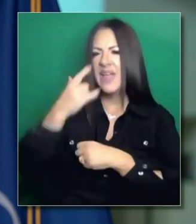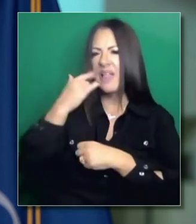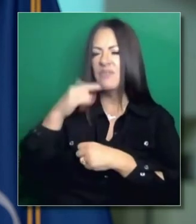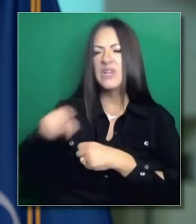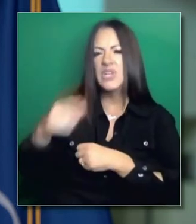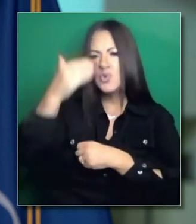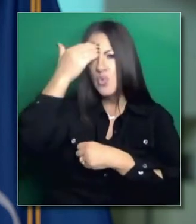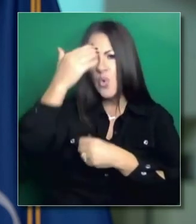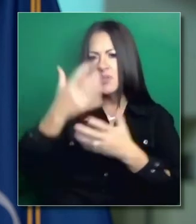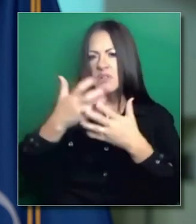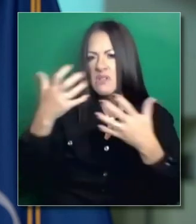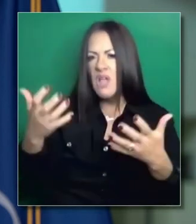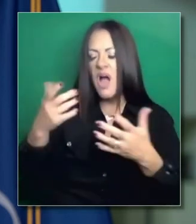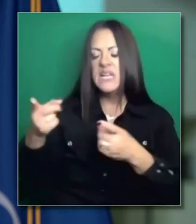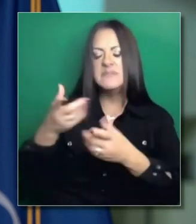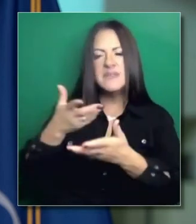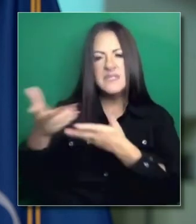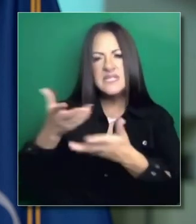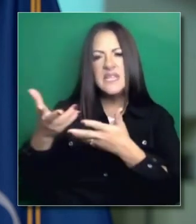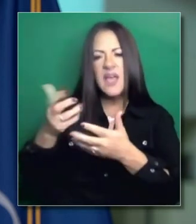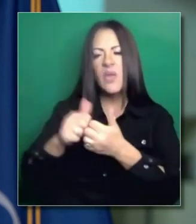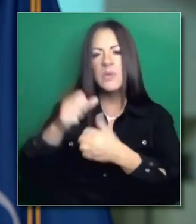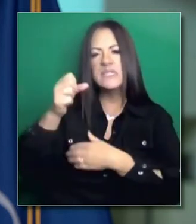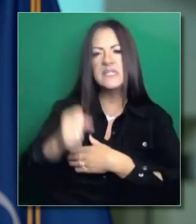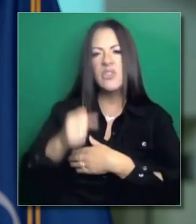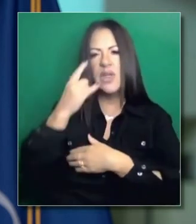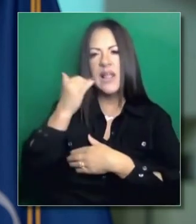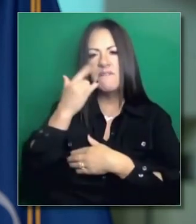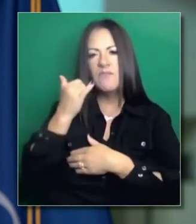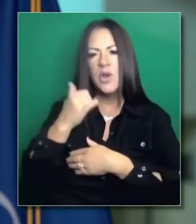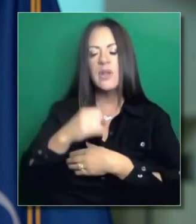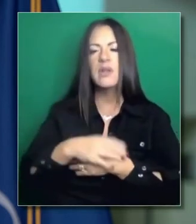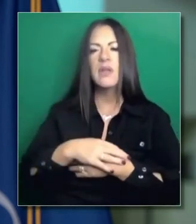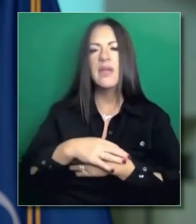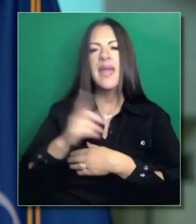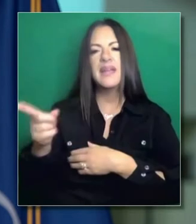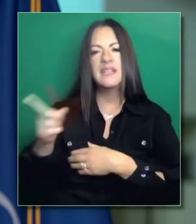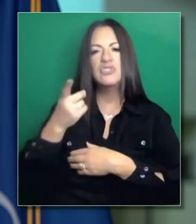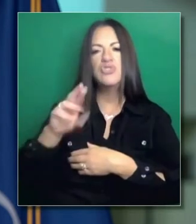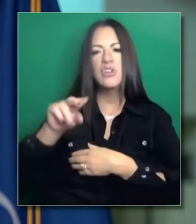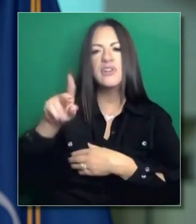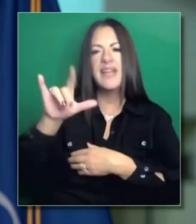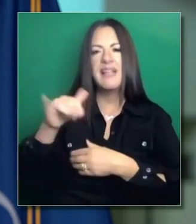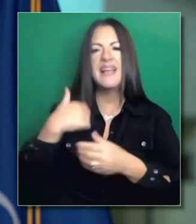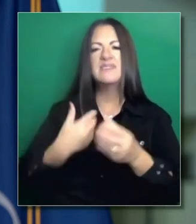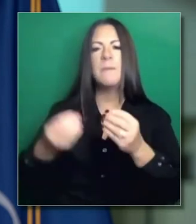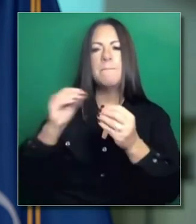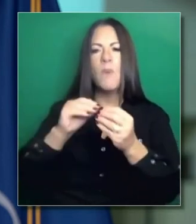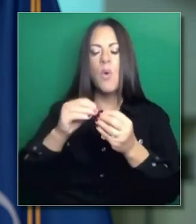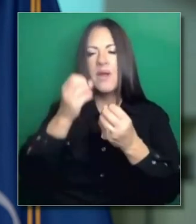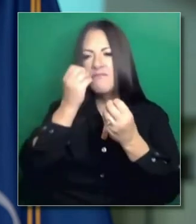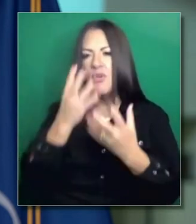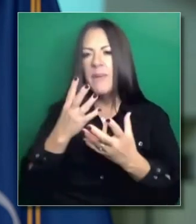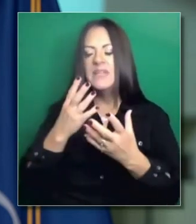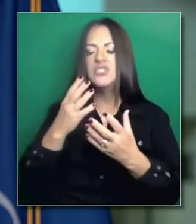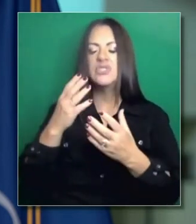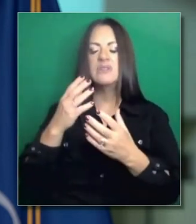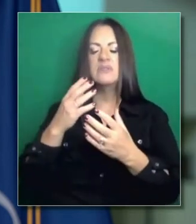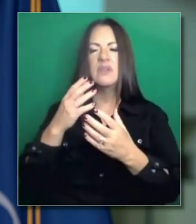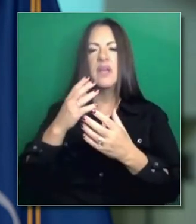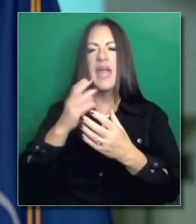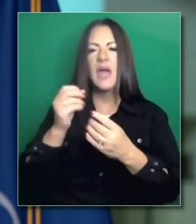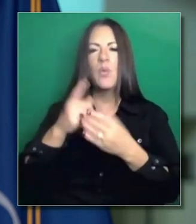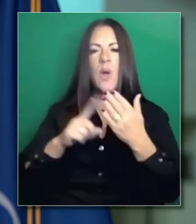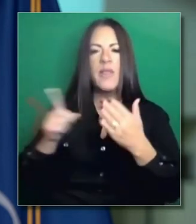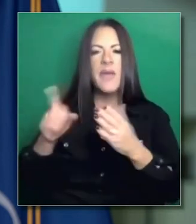ha estado concentrándose específicamente en lo que pasa en el sur de California y puede darle una respuesta más matizada.